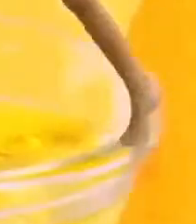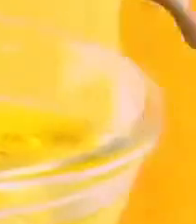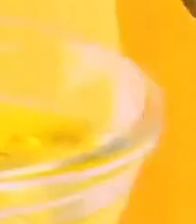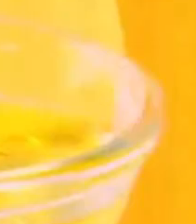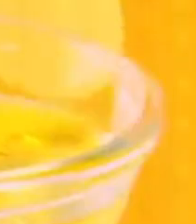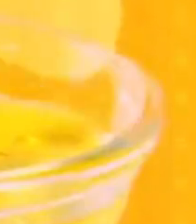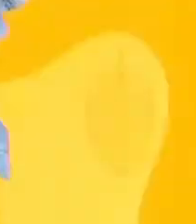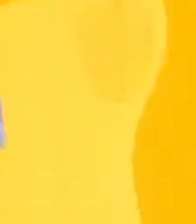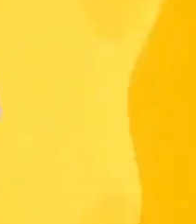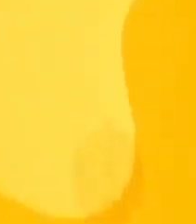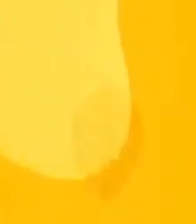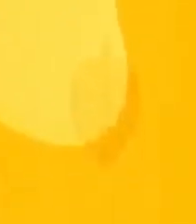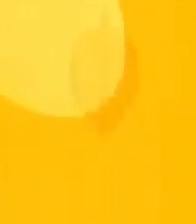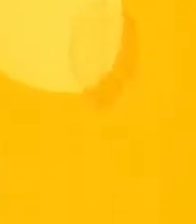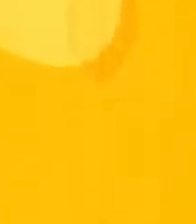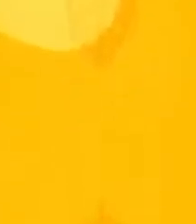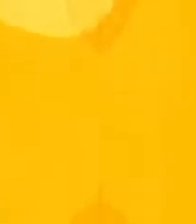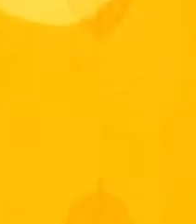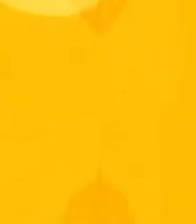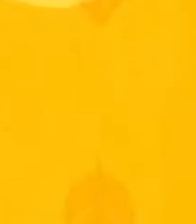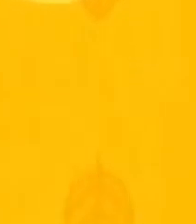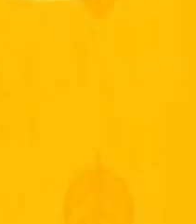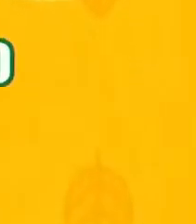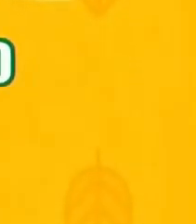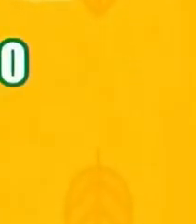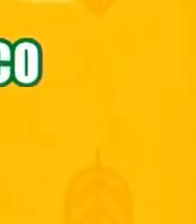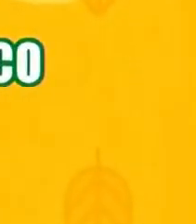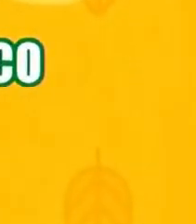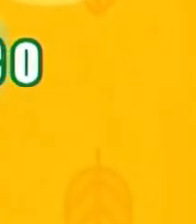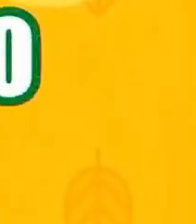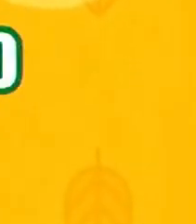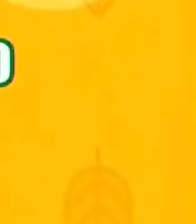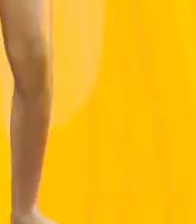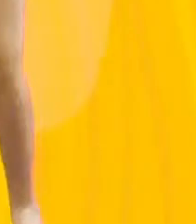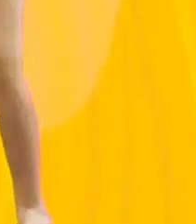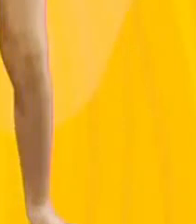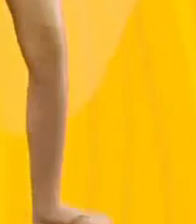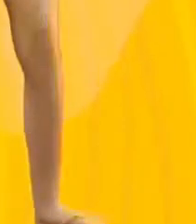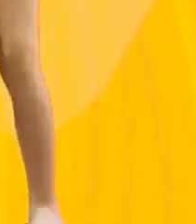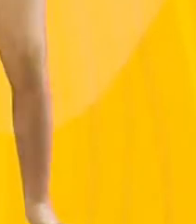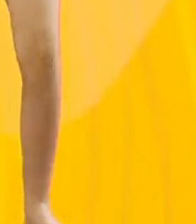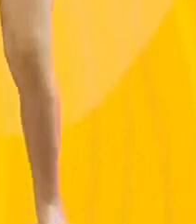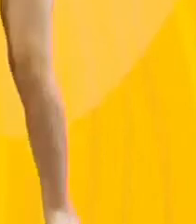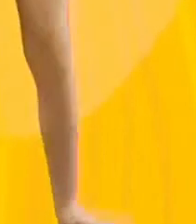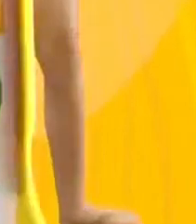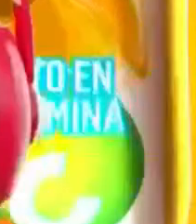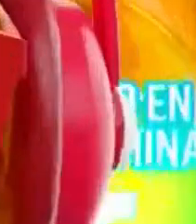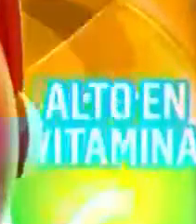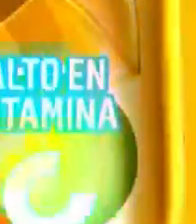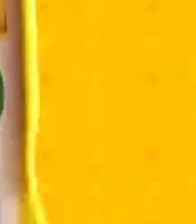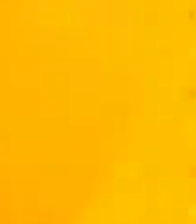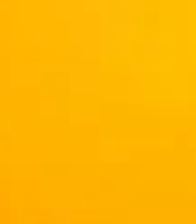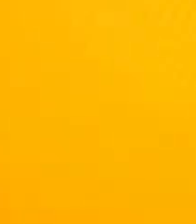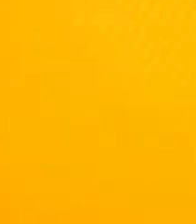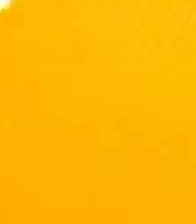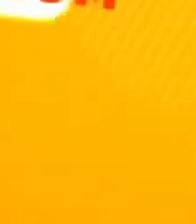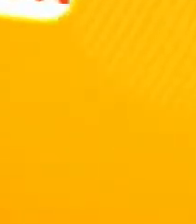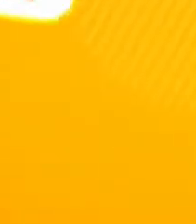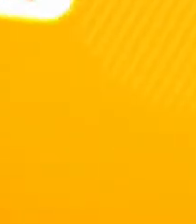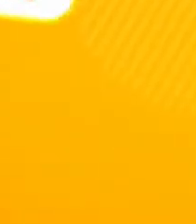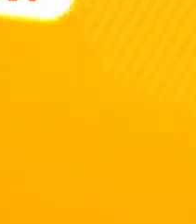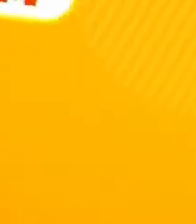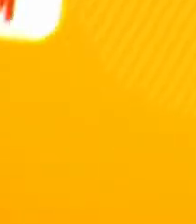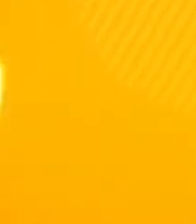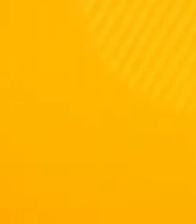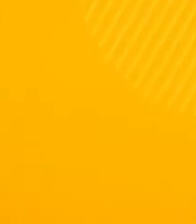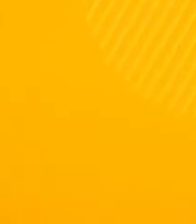granadilla alta en vitamina C y única con ácido fólico Gelatina Gelatina Zifrut Ingresa a